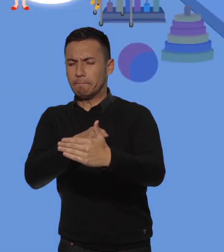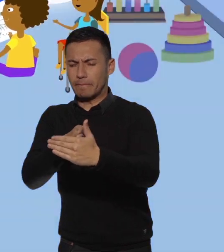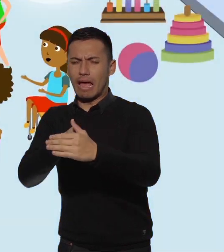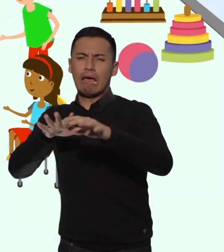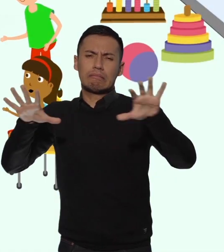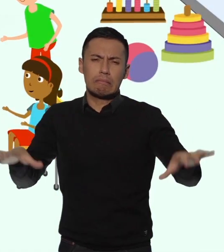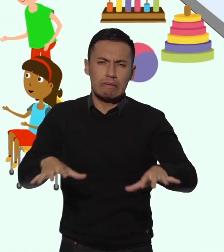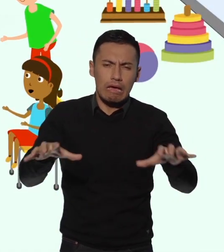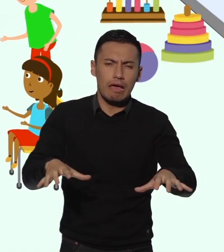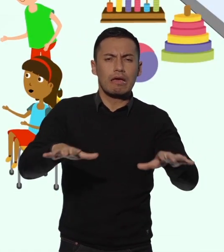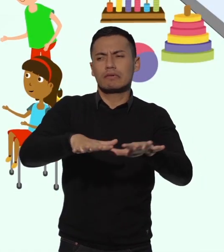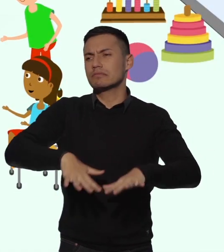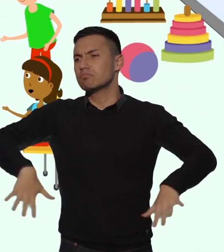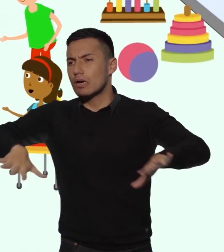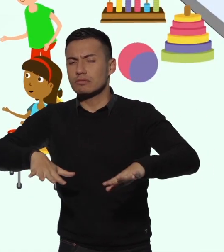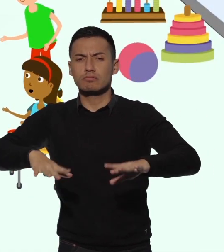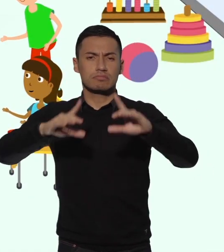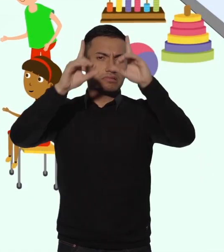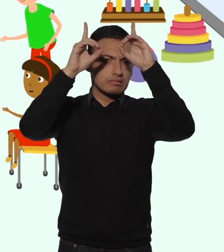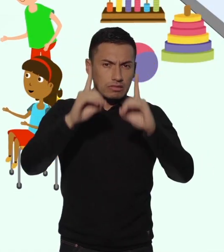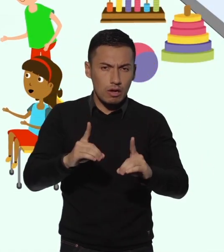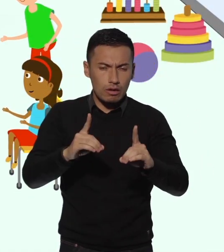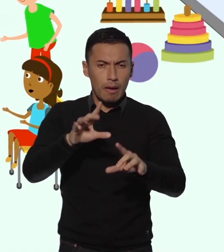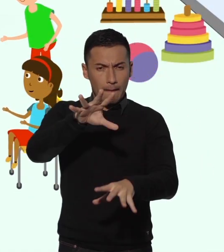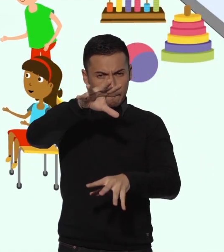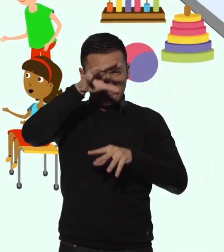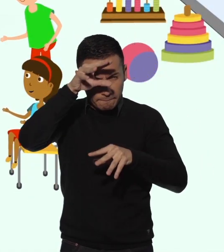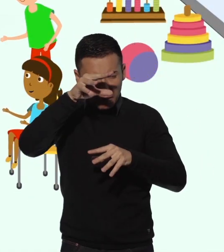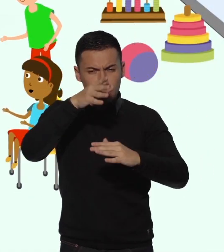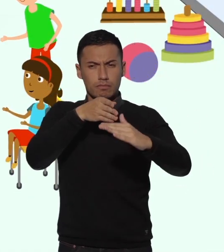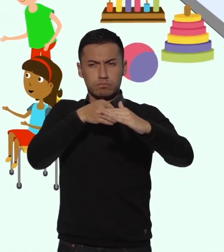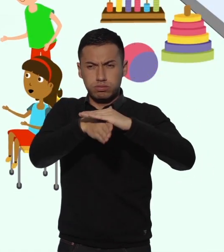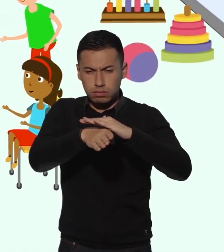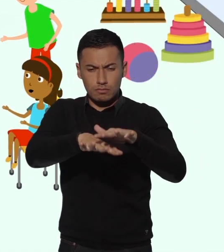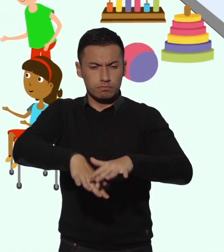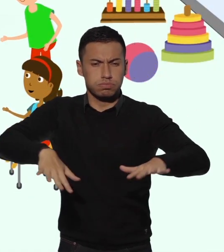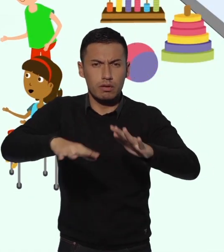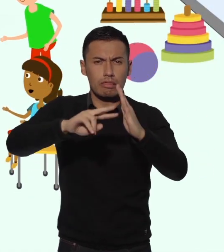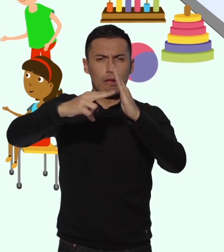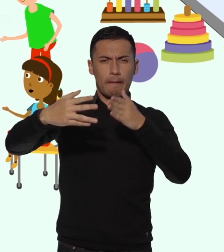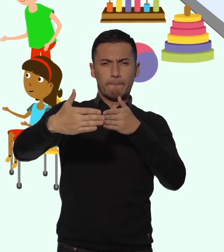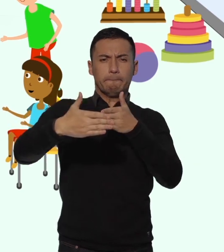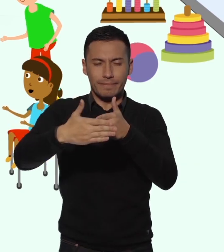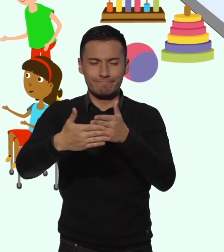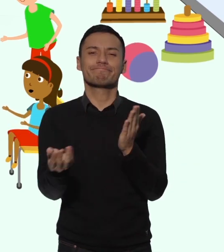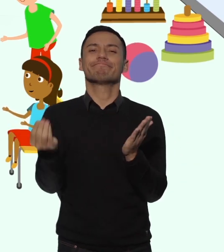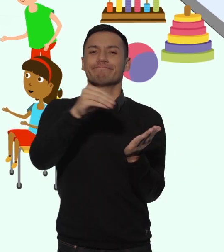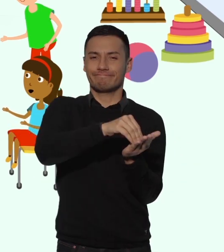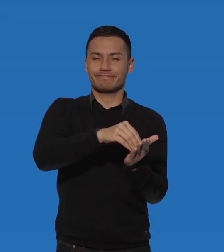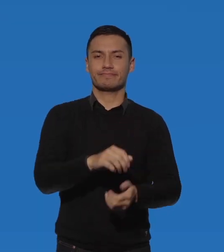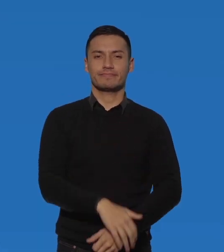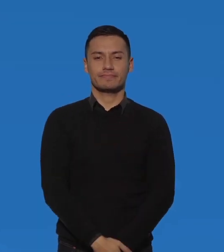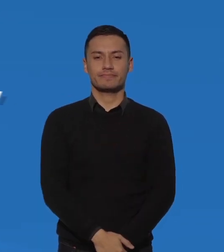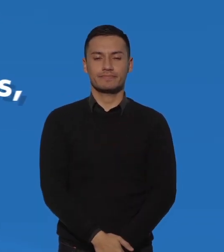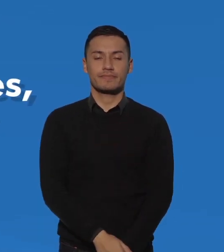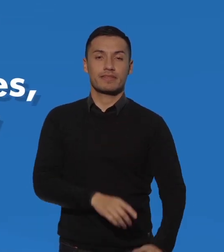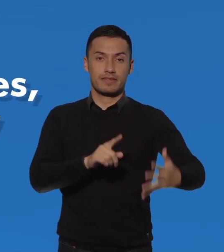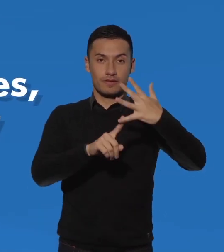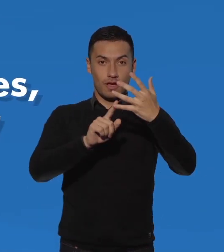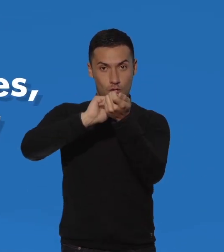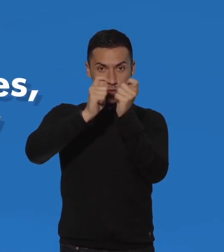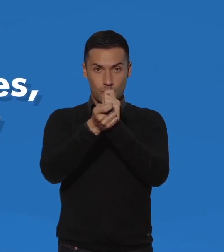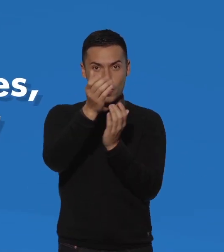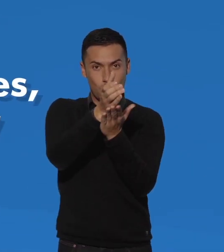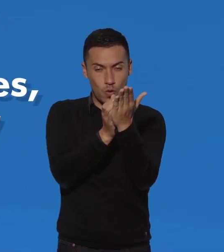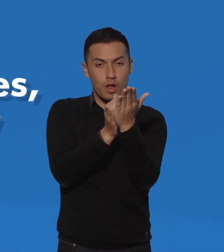en todas las actividades, espacios, decisiones, el aprendizaje y el acceso físico y tecnológico. Los ajustes